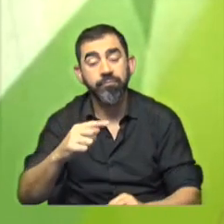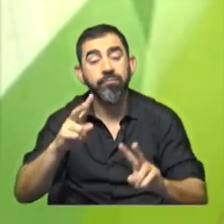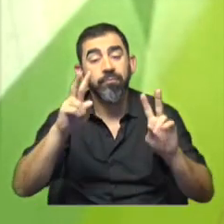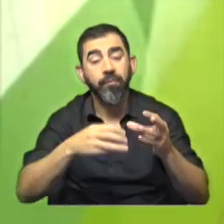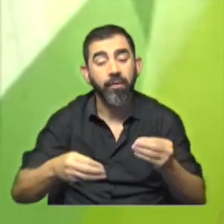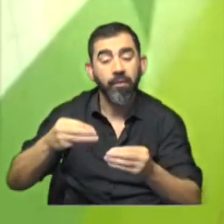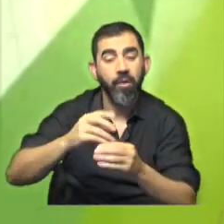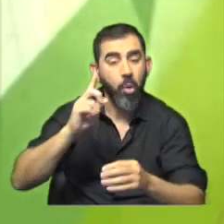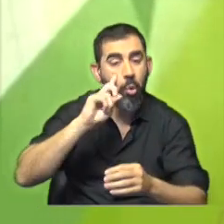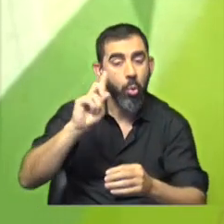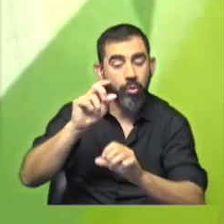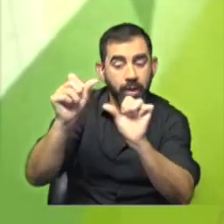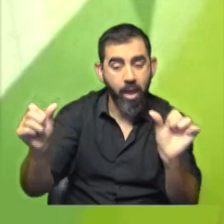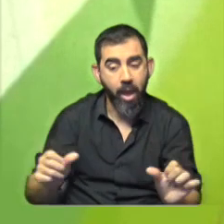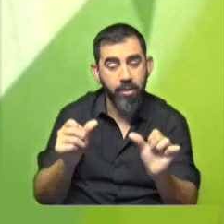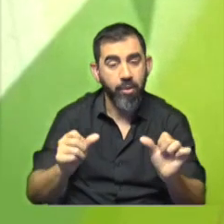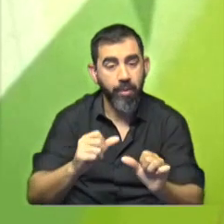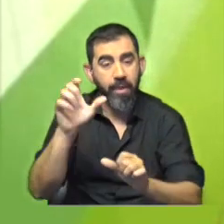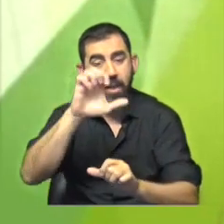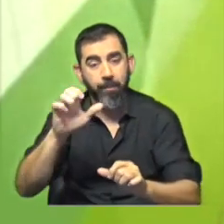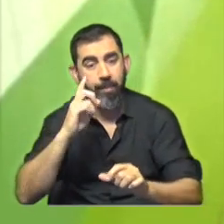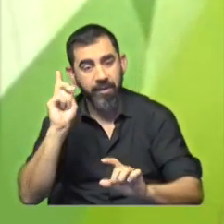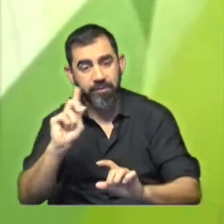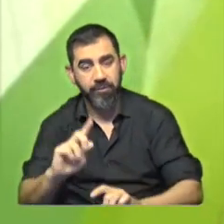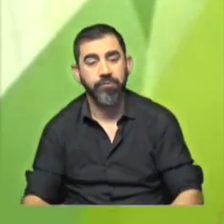desconocimiento de las actividades ilícitas de la empresa.